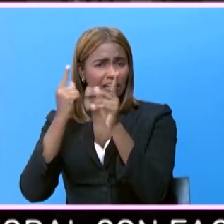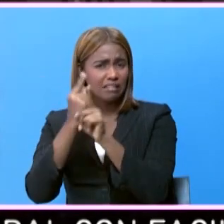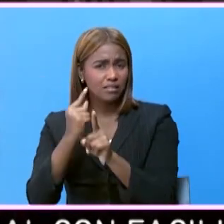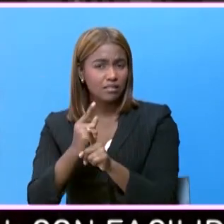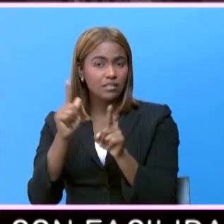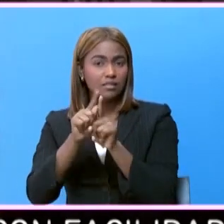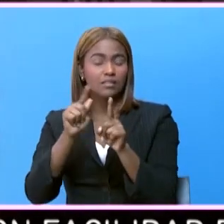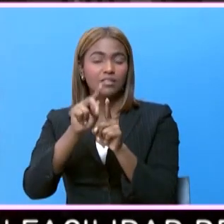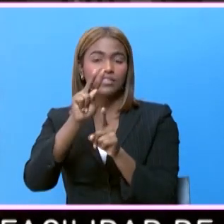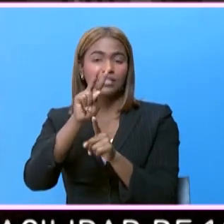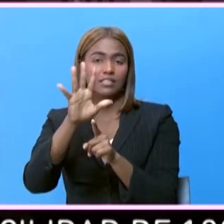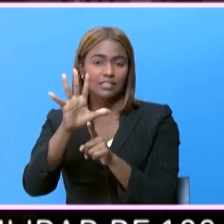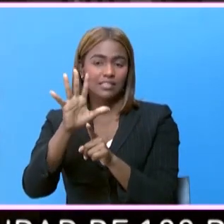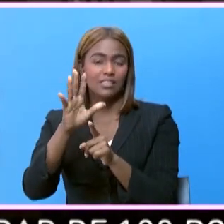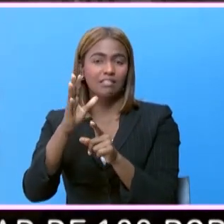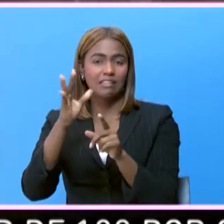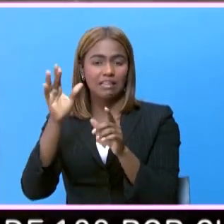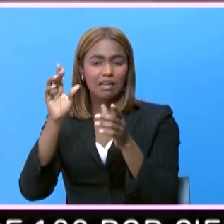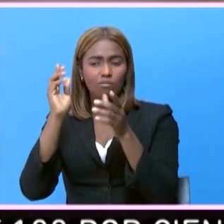radioterapias.